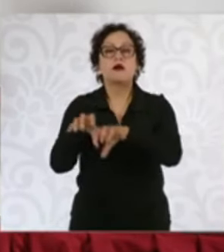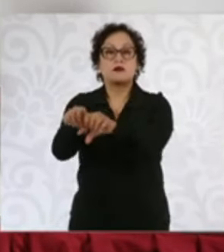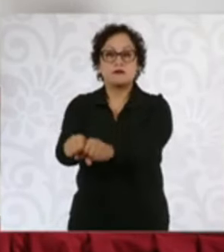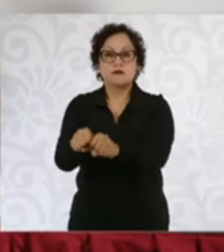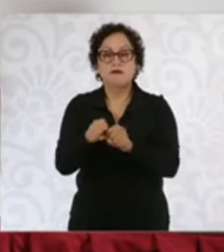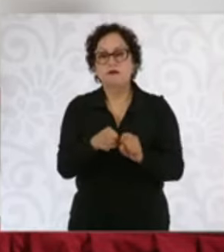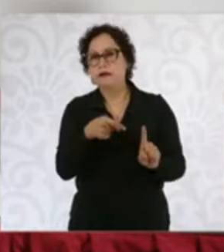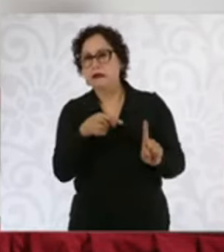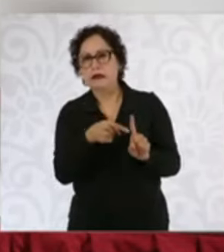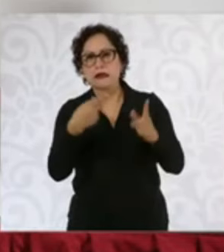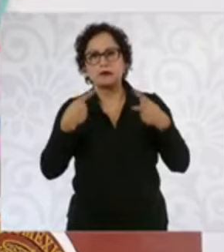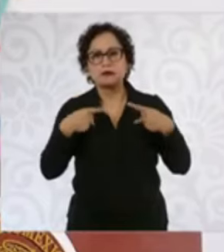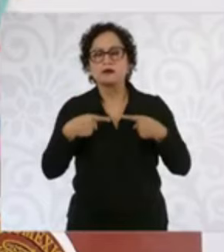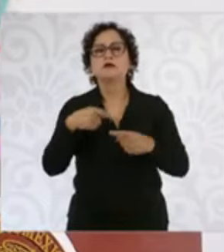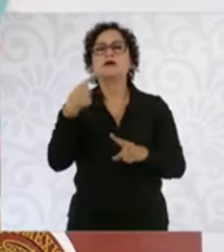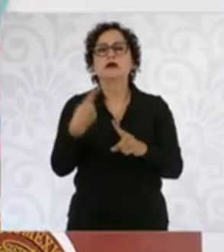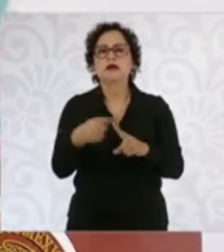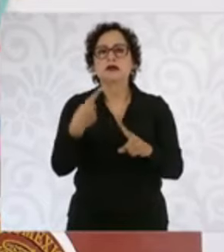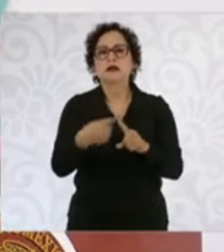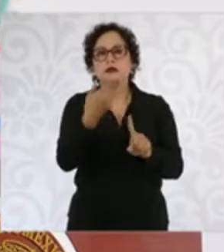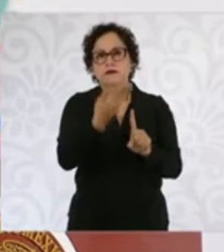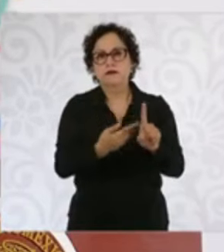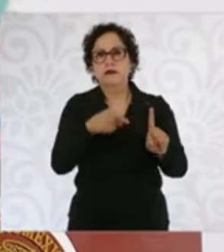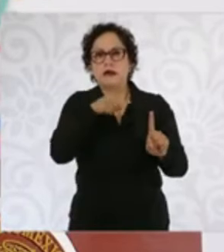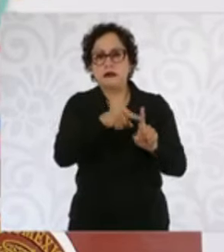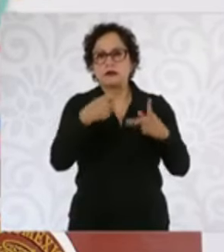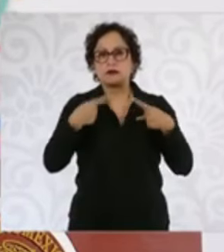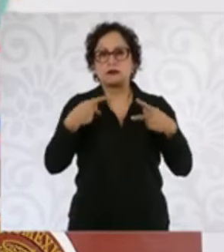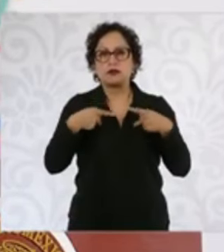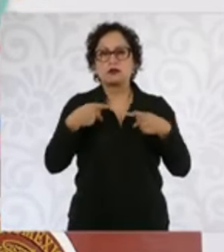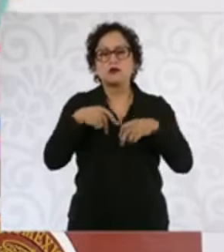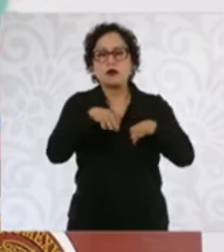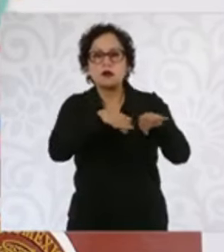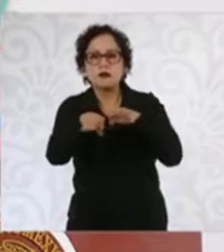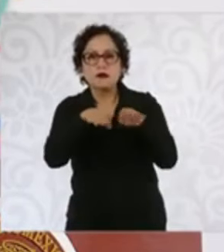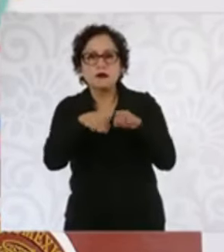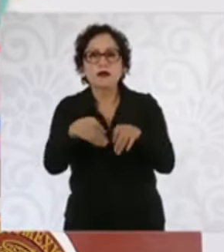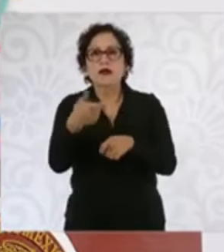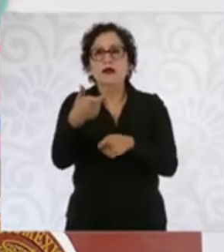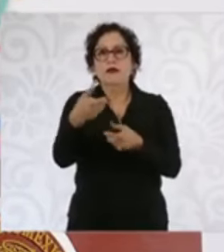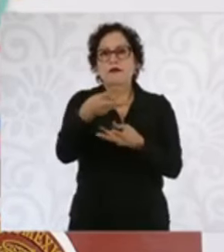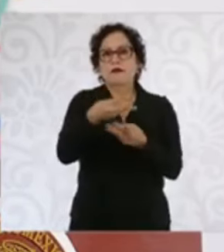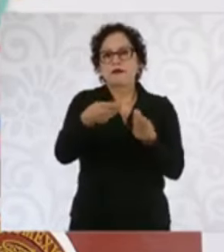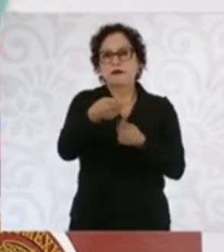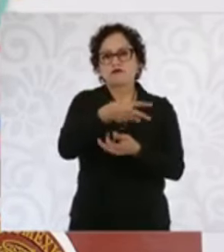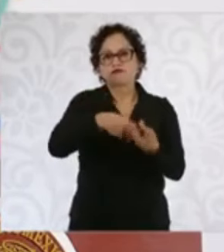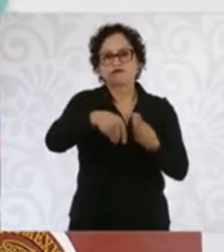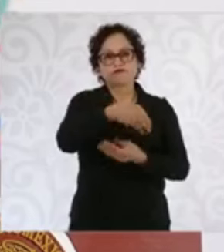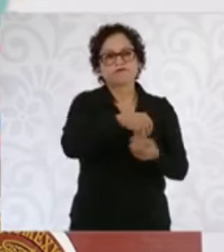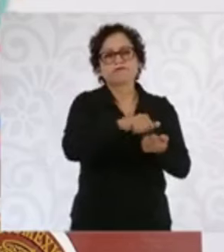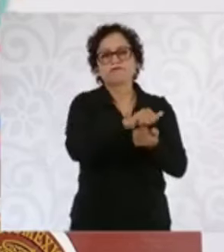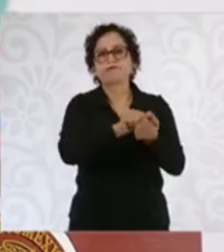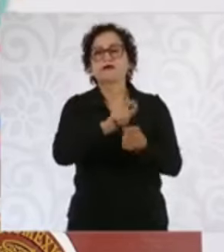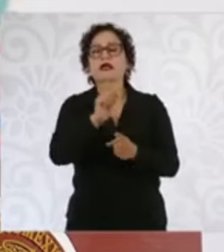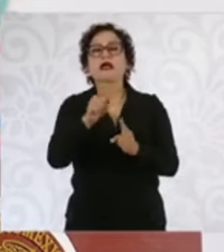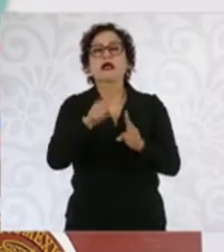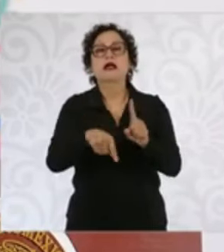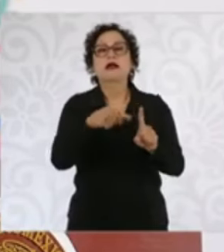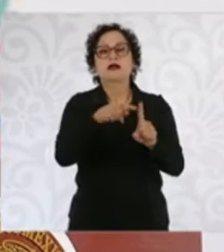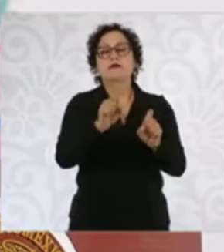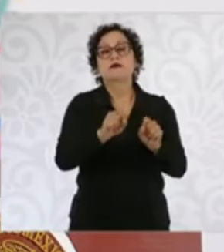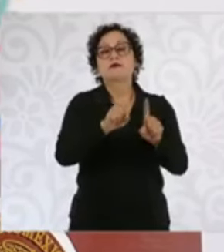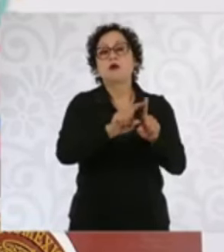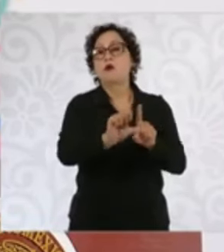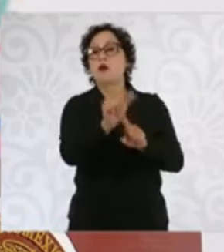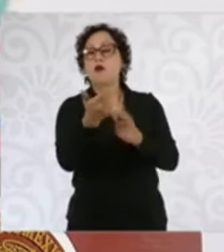detenido era considerado un operador importante de lavado de dinero a nivel internacional y también se encargaba de realizar la conexión con otros